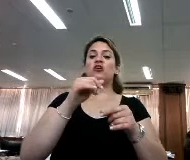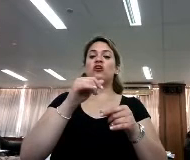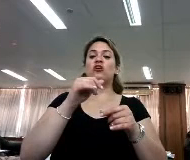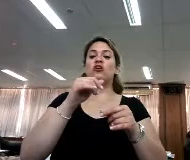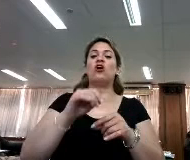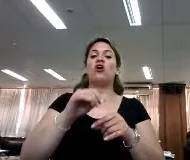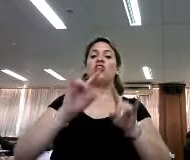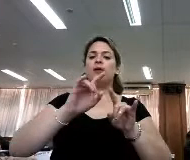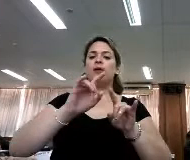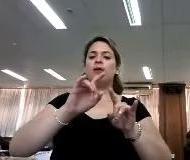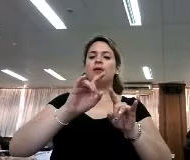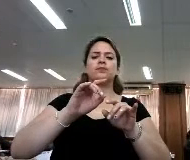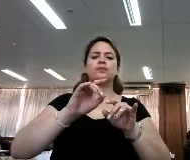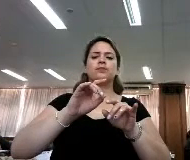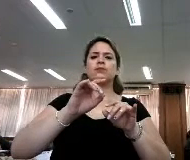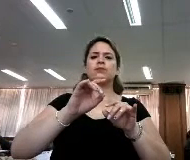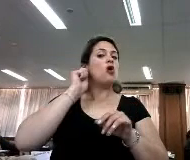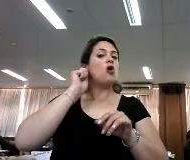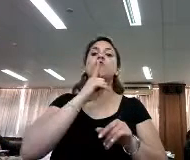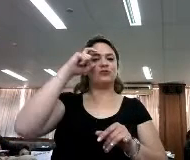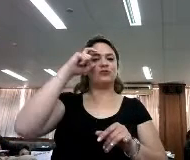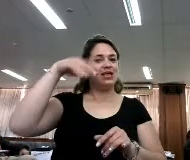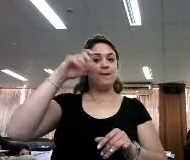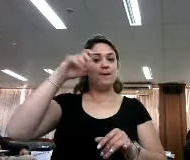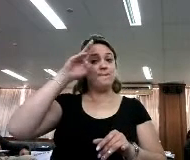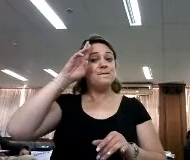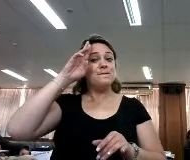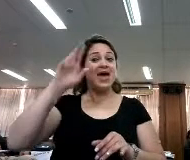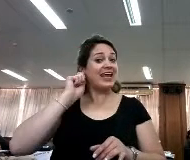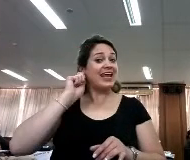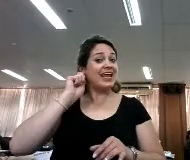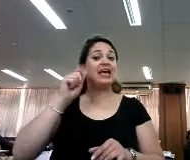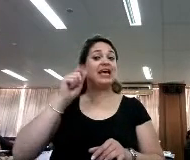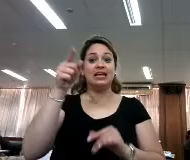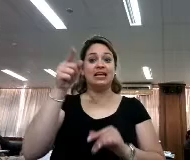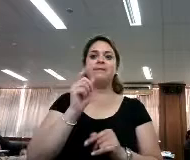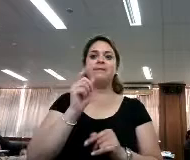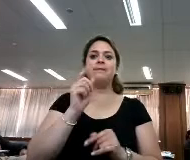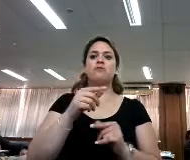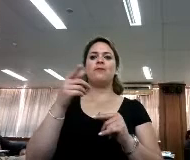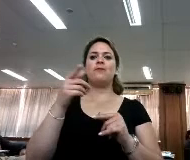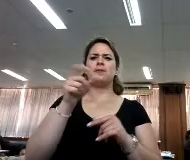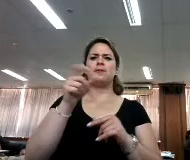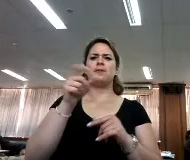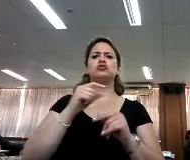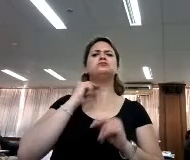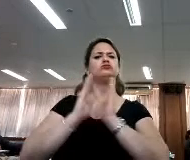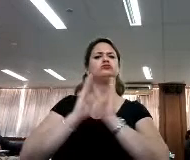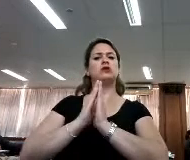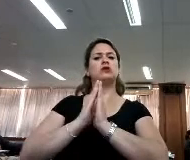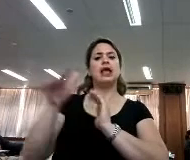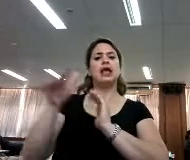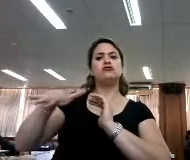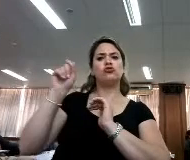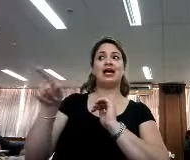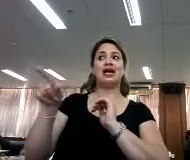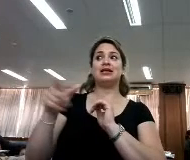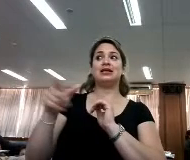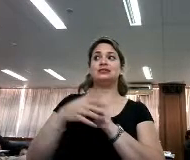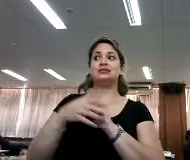bueno no por eso, en esa misma época había otro monje en la misma ciudad, fue la misma ciudad, también